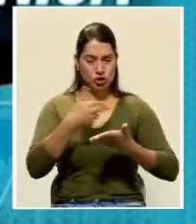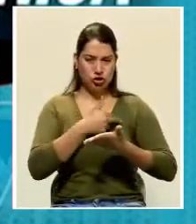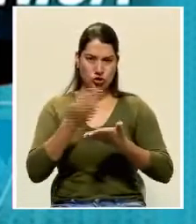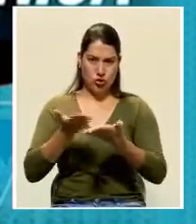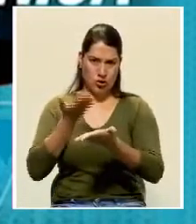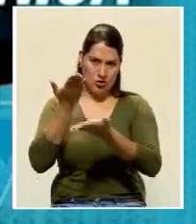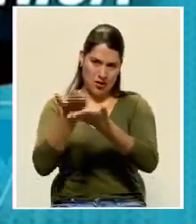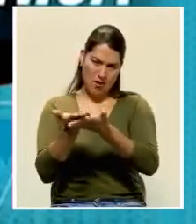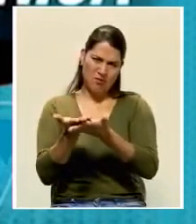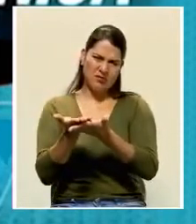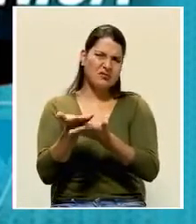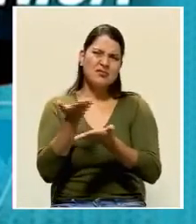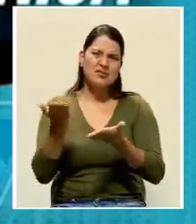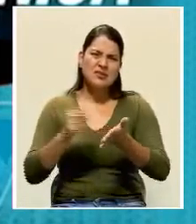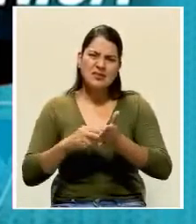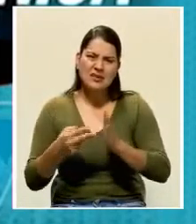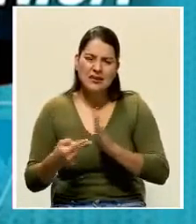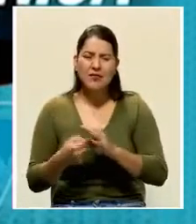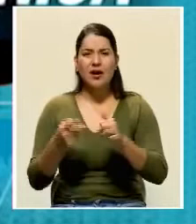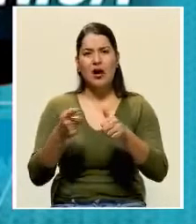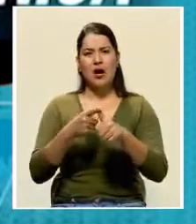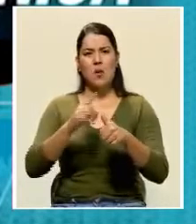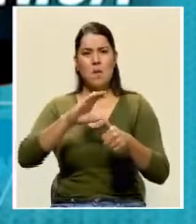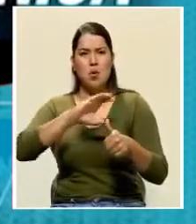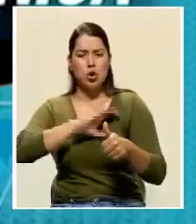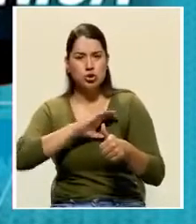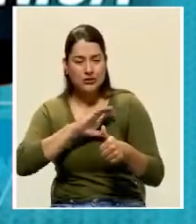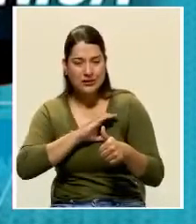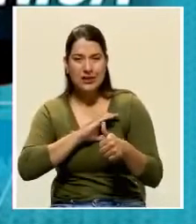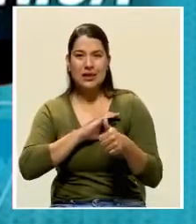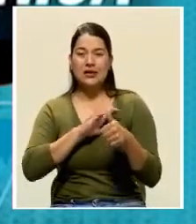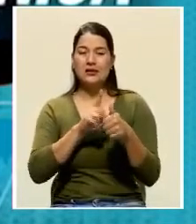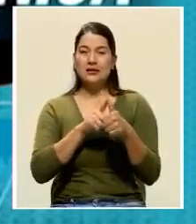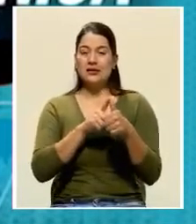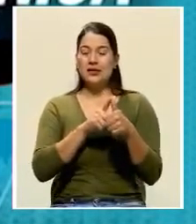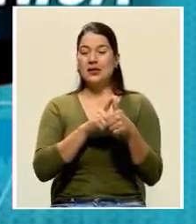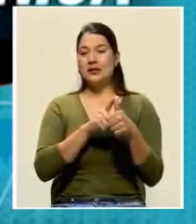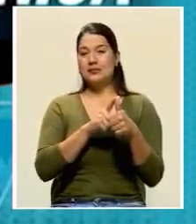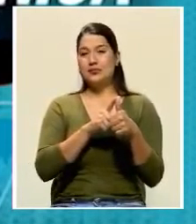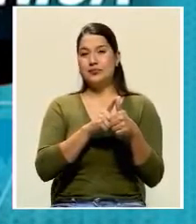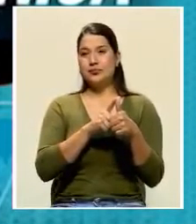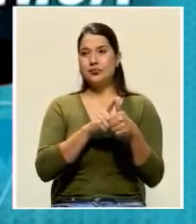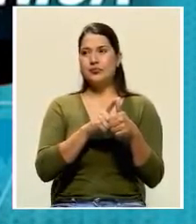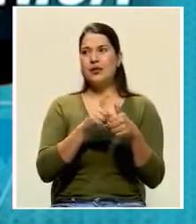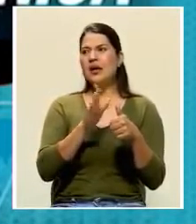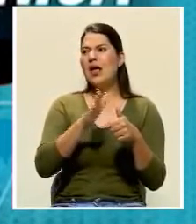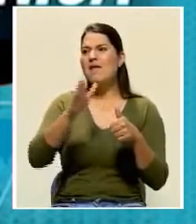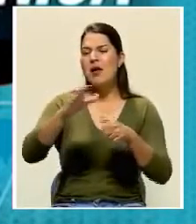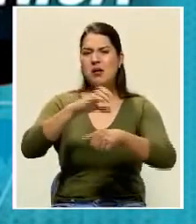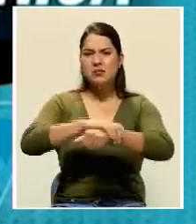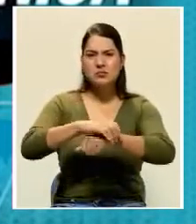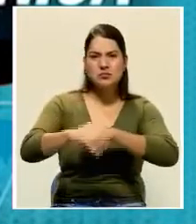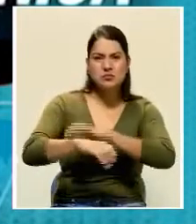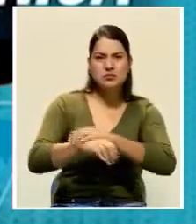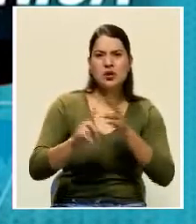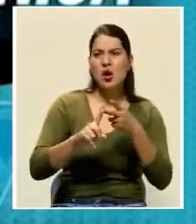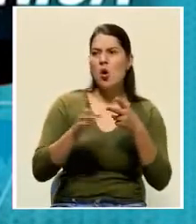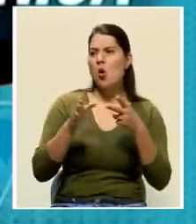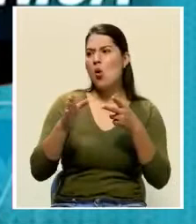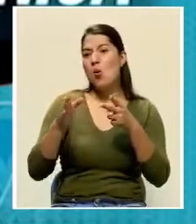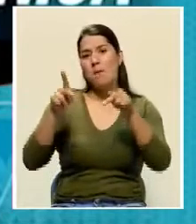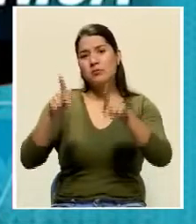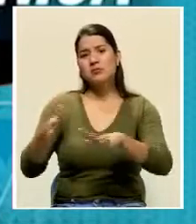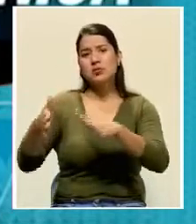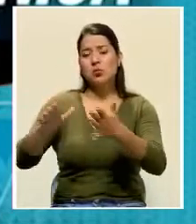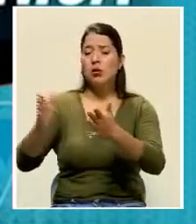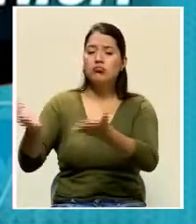Me refiero a la actividad policial misma como detenciones, levantamientos de cuerpos,